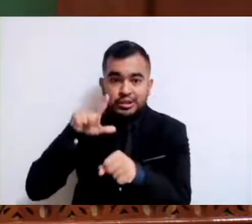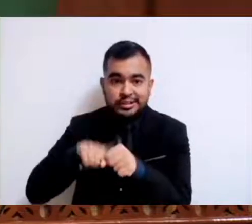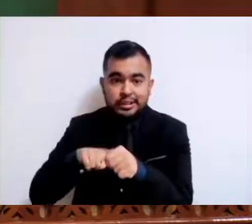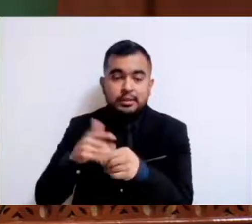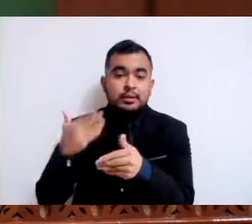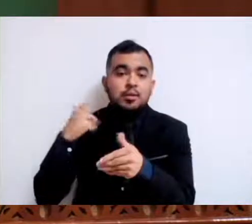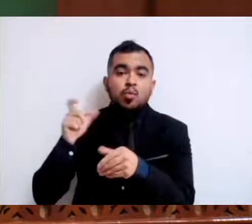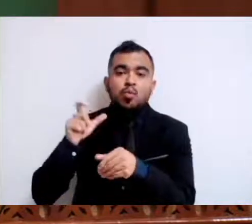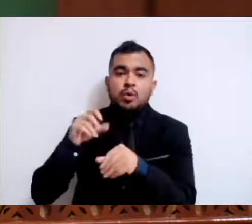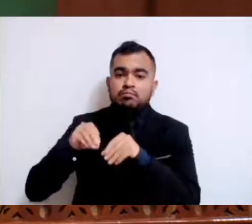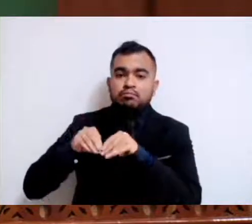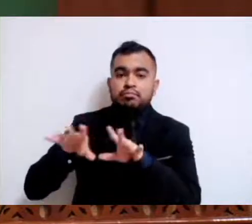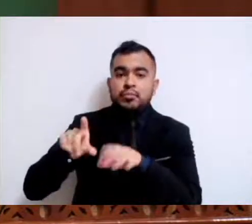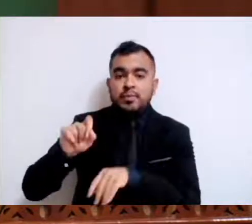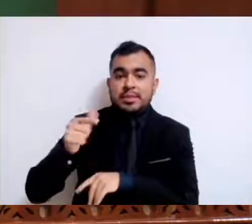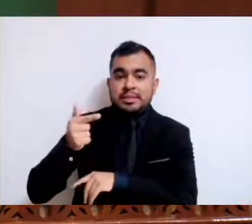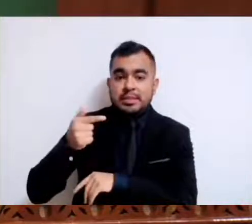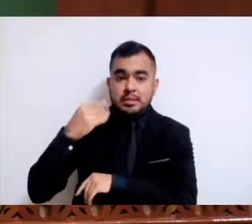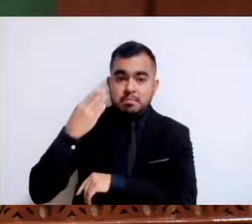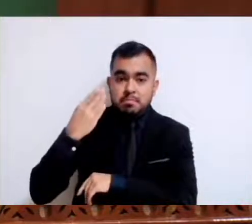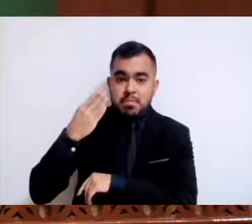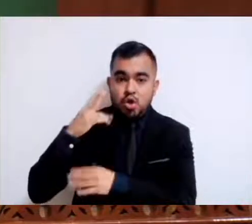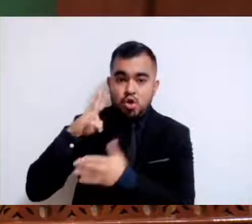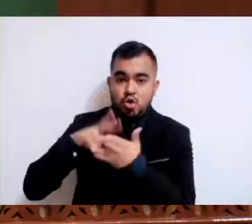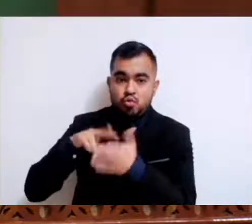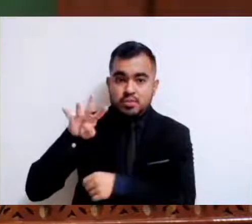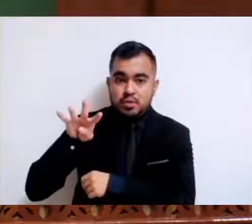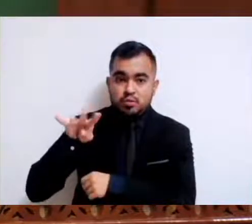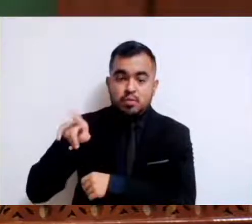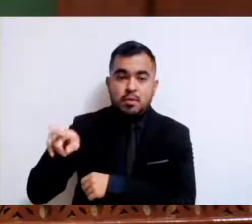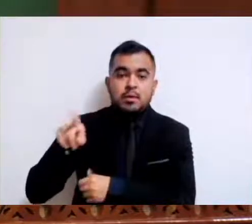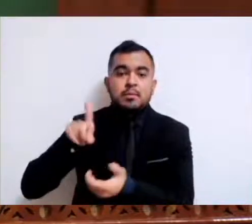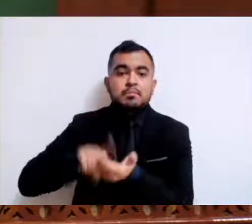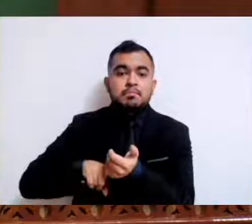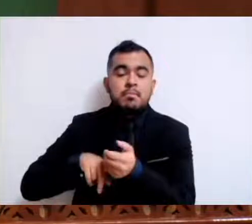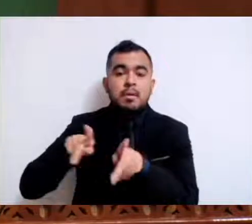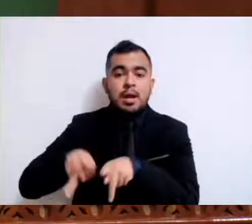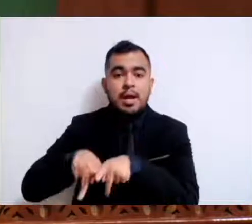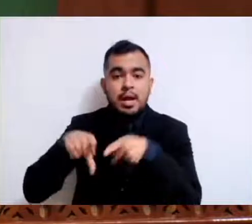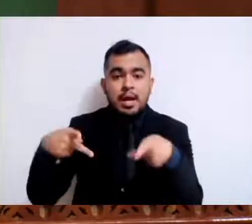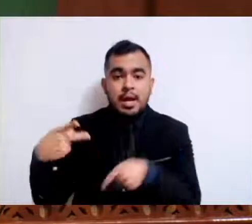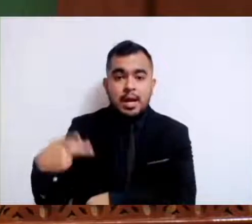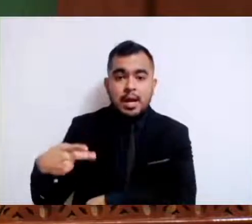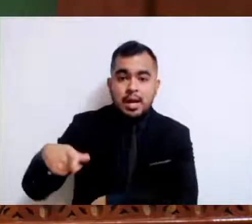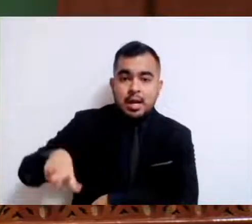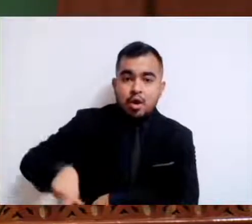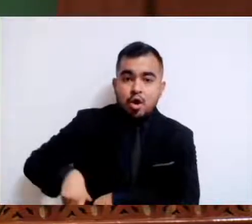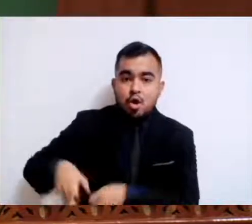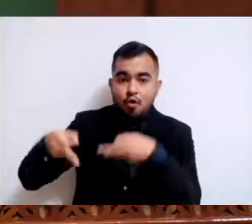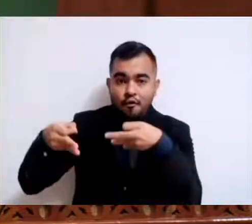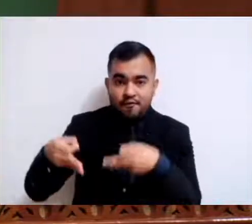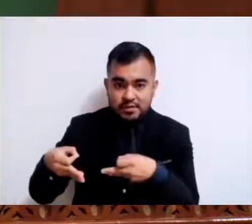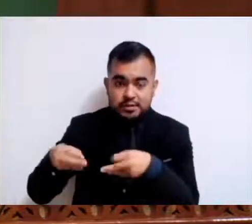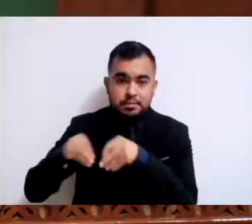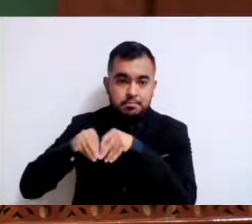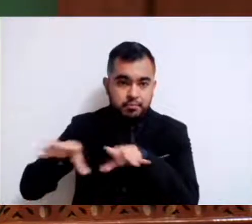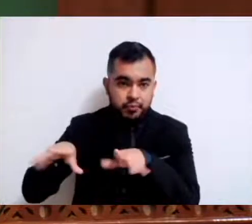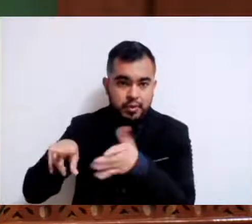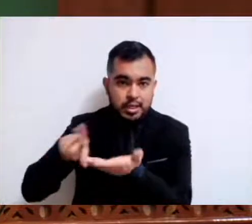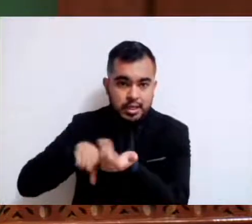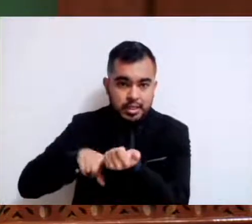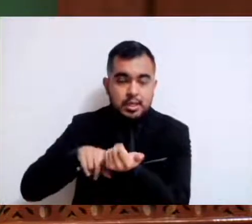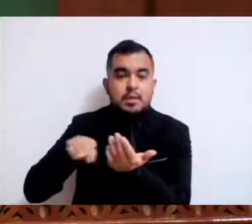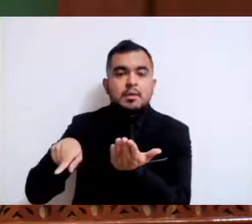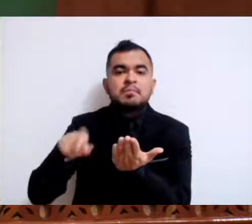del 2019 en el periódico oficial Gaceta de Gobierno, que tiene por objeto establecer los criterios